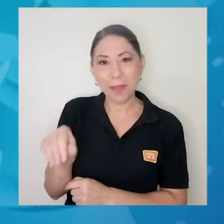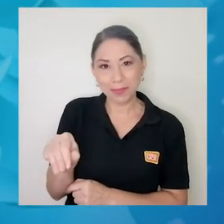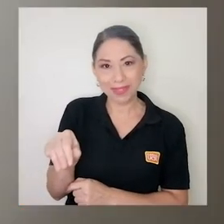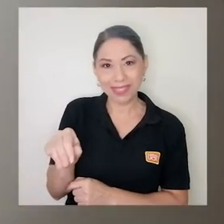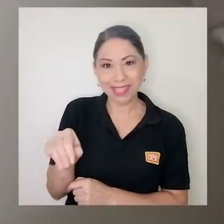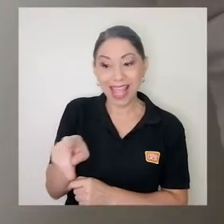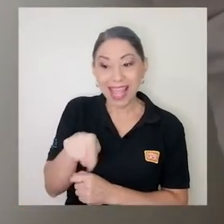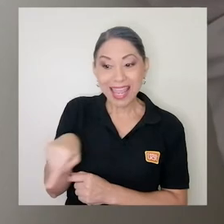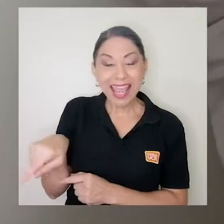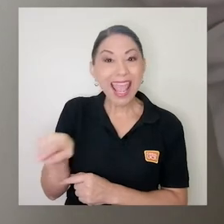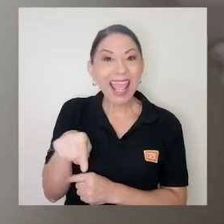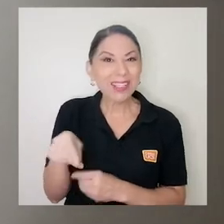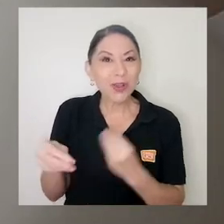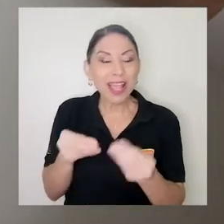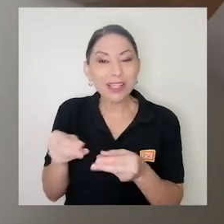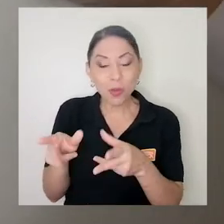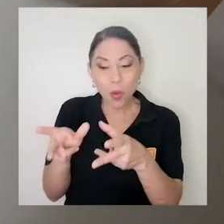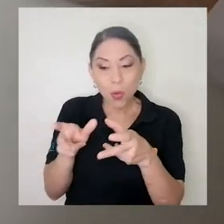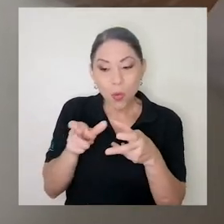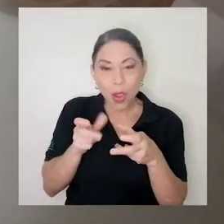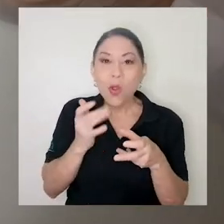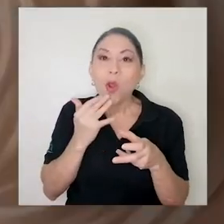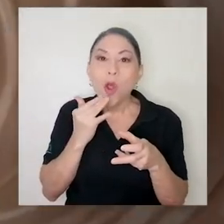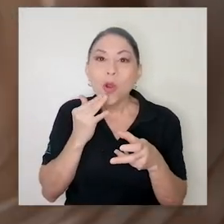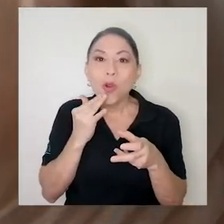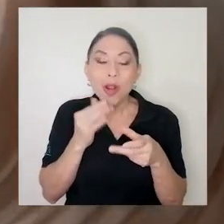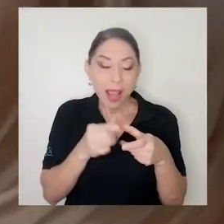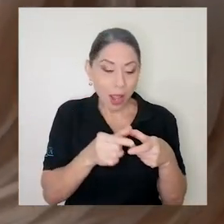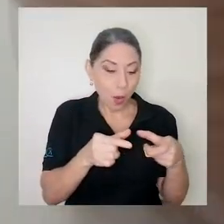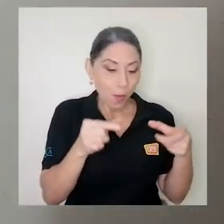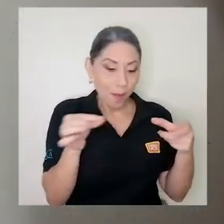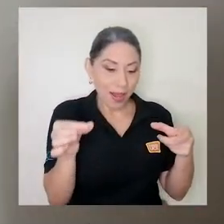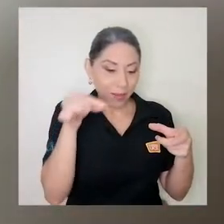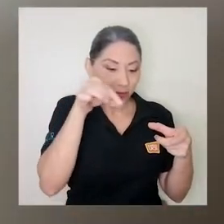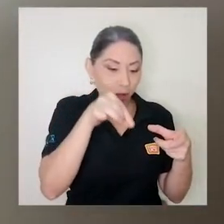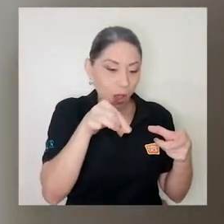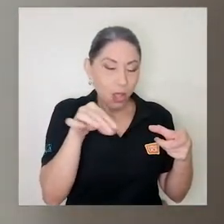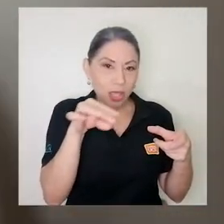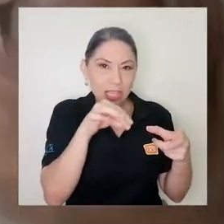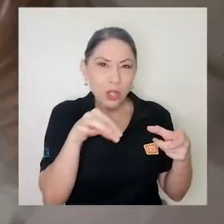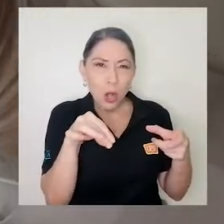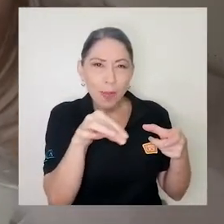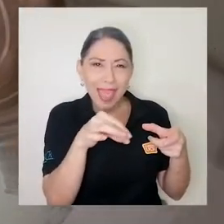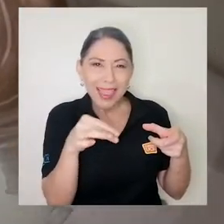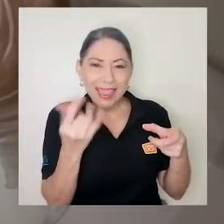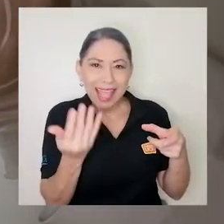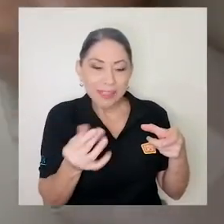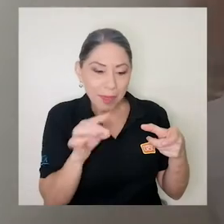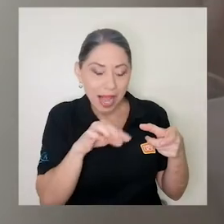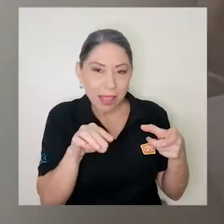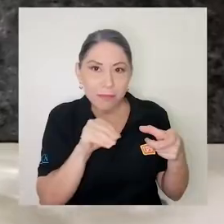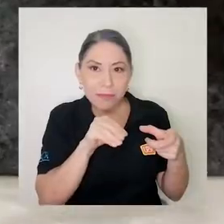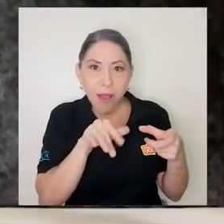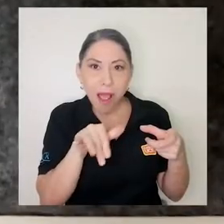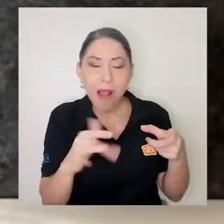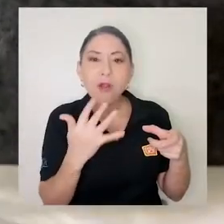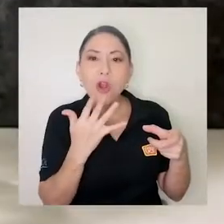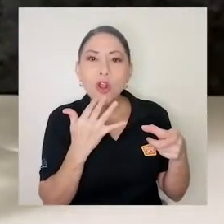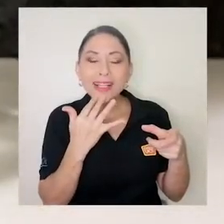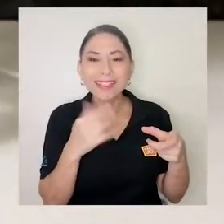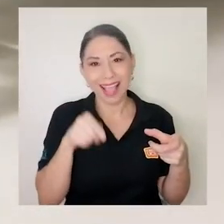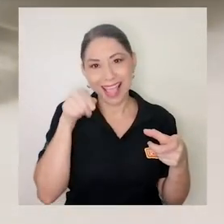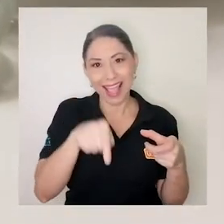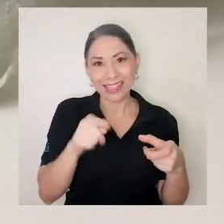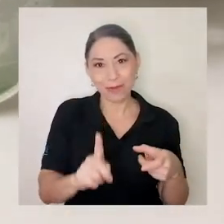color y los pone sobre un papel filtro y dentro de un disolvente, espera como que hace a que luyan los colores. Entonces,